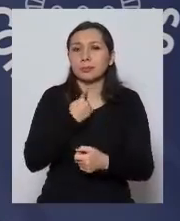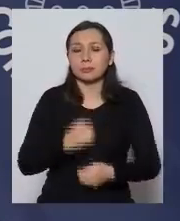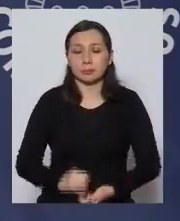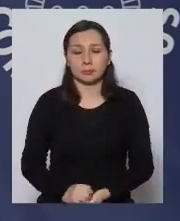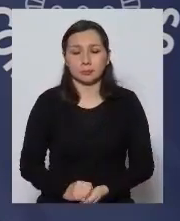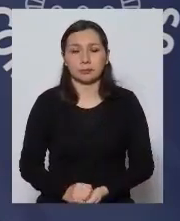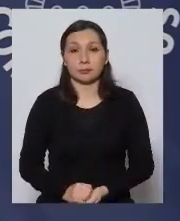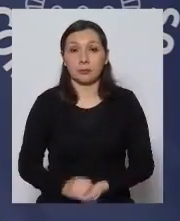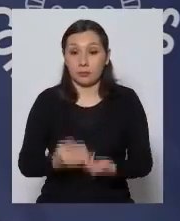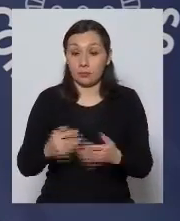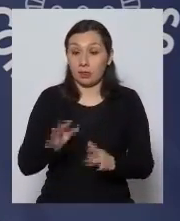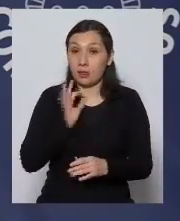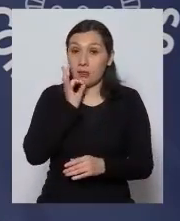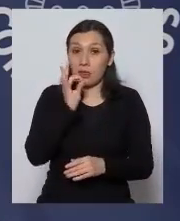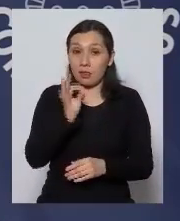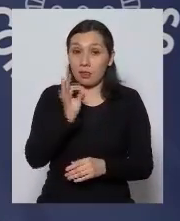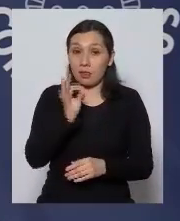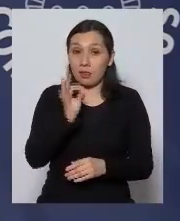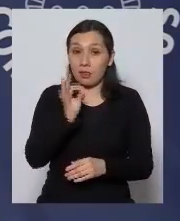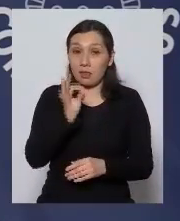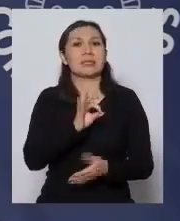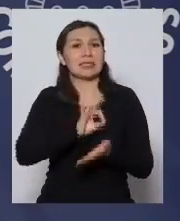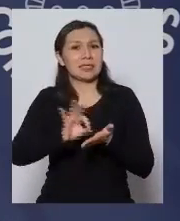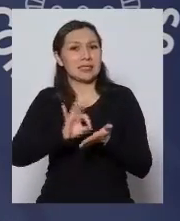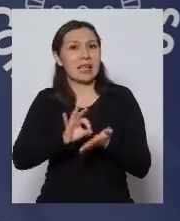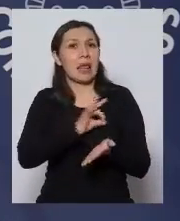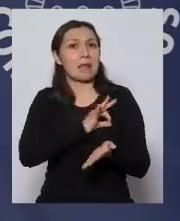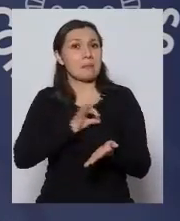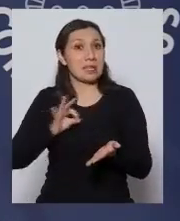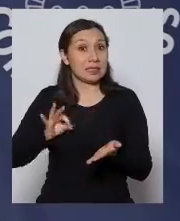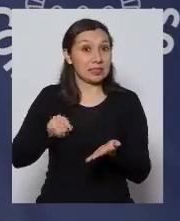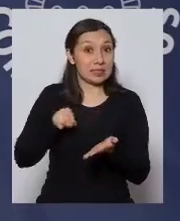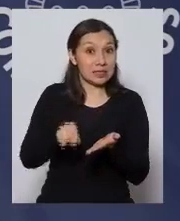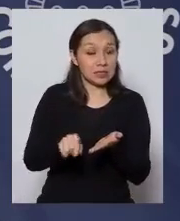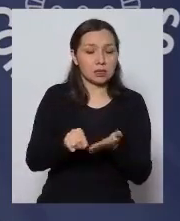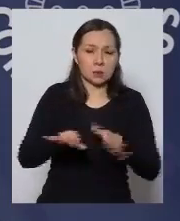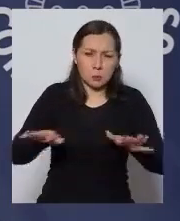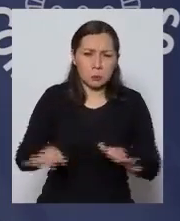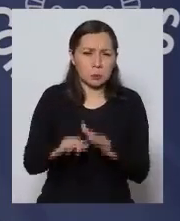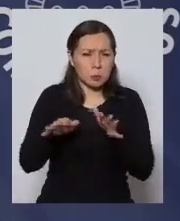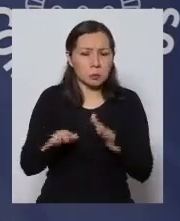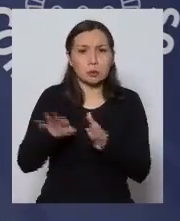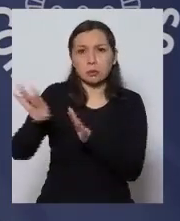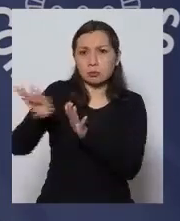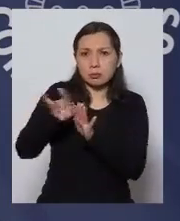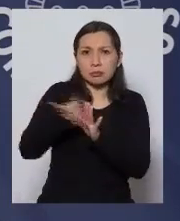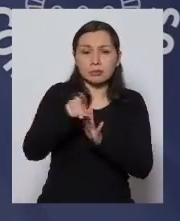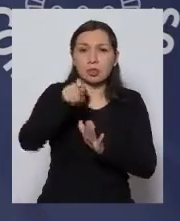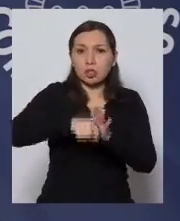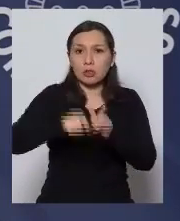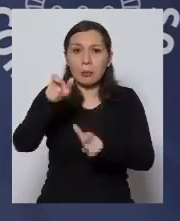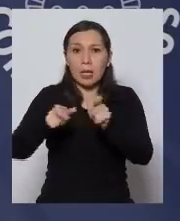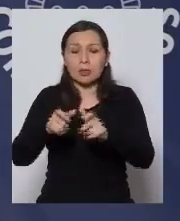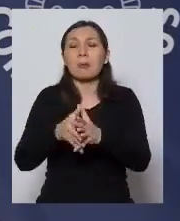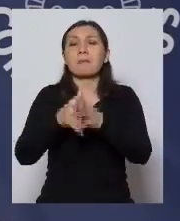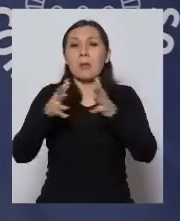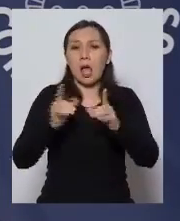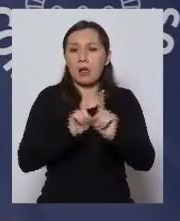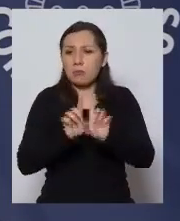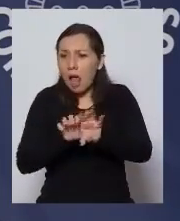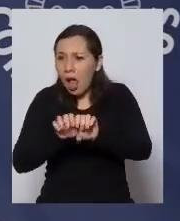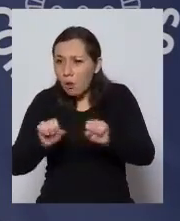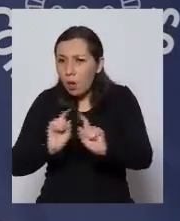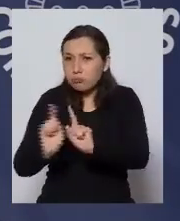Como hemos señalado los Ceremis están haciendo un esfuerzo adicional contratando gente coordinando con las